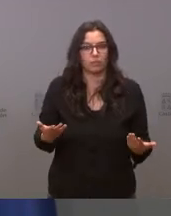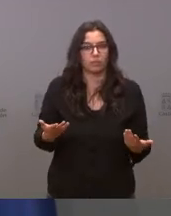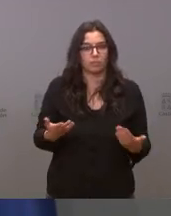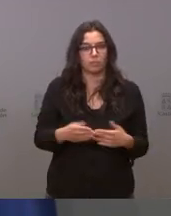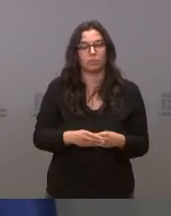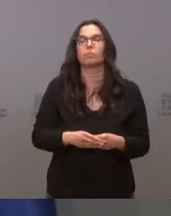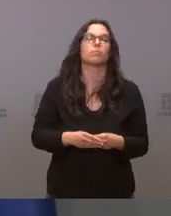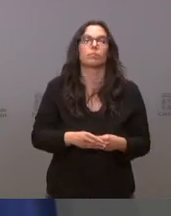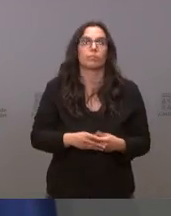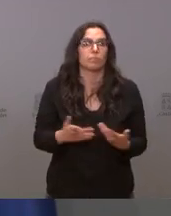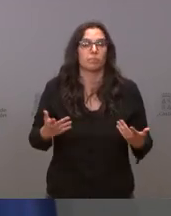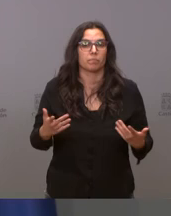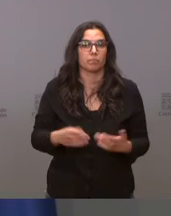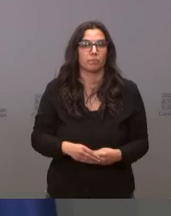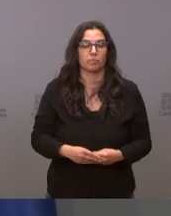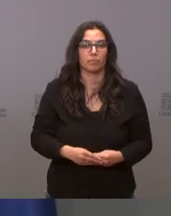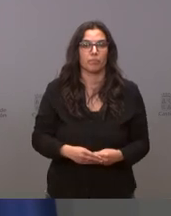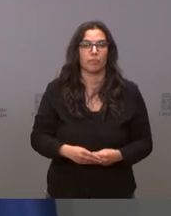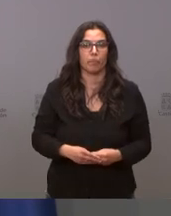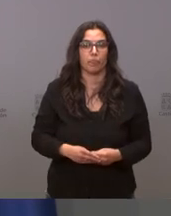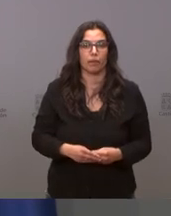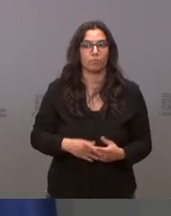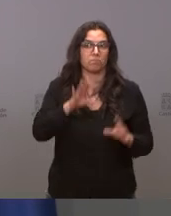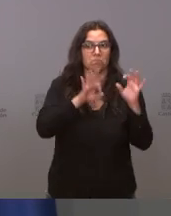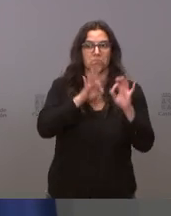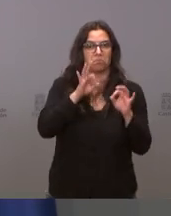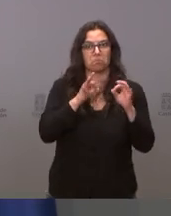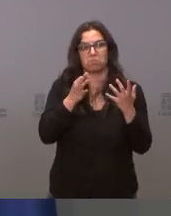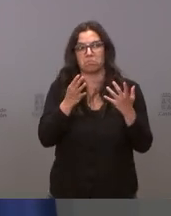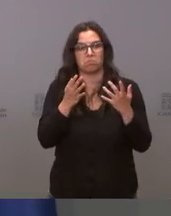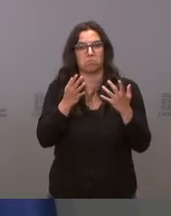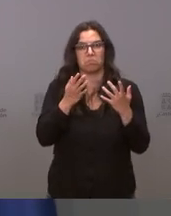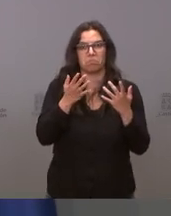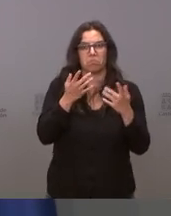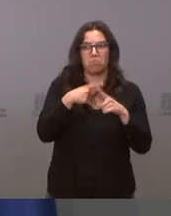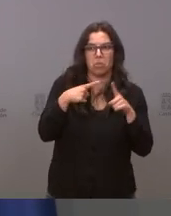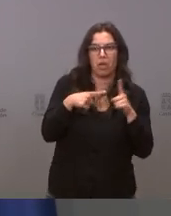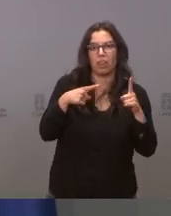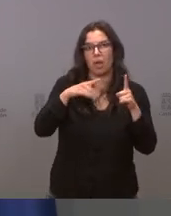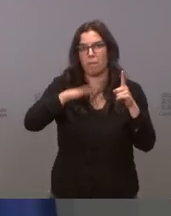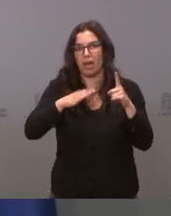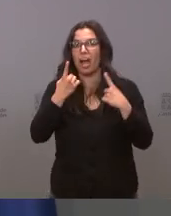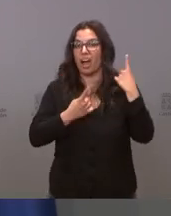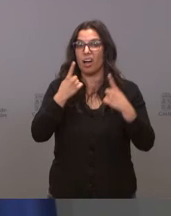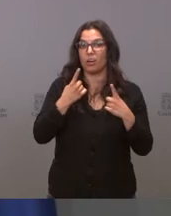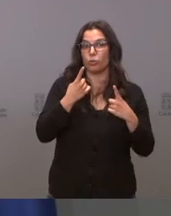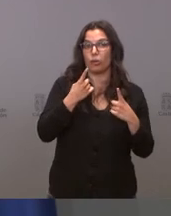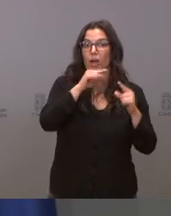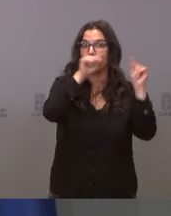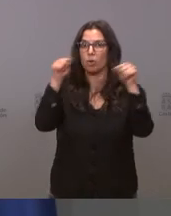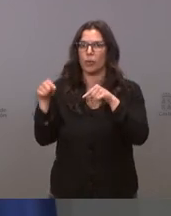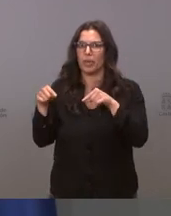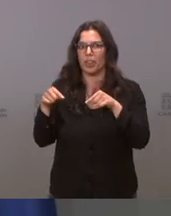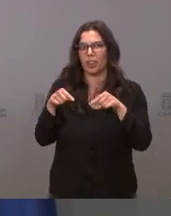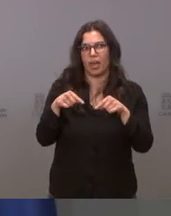estamos todos en incidencia moderada baja incluso hay varias provincias con varios indicadores ya en nueva